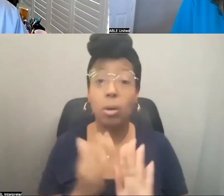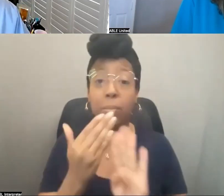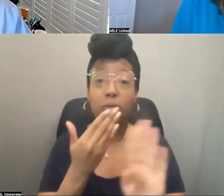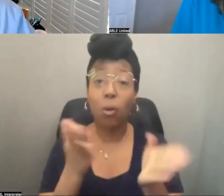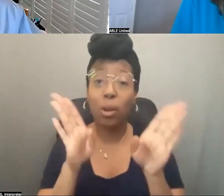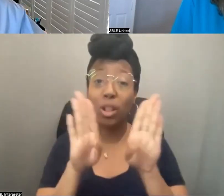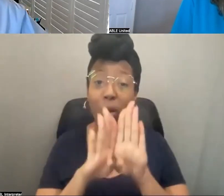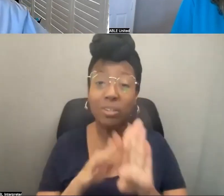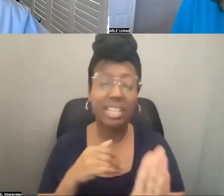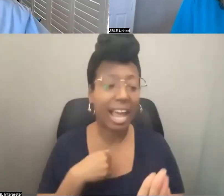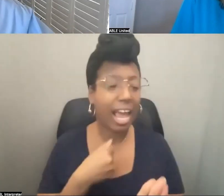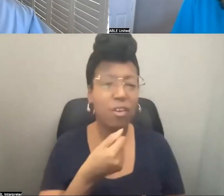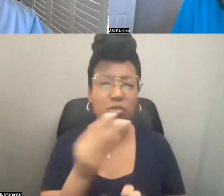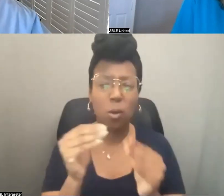Travis.